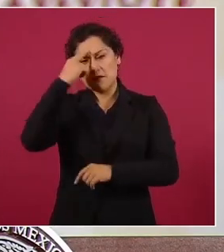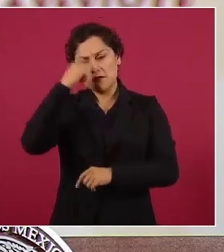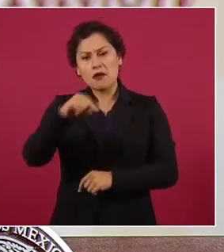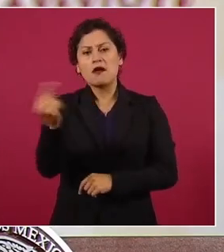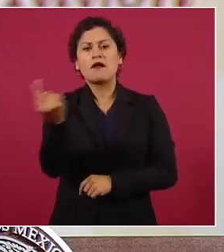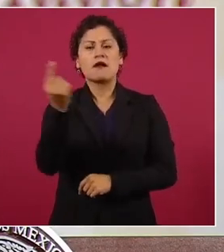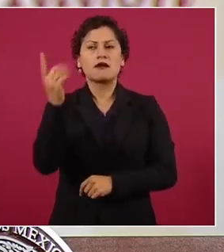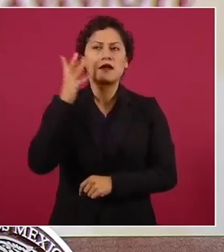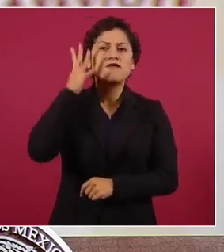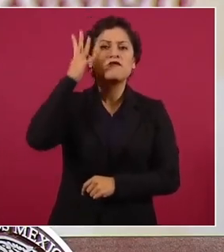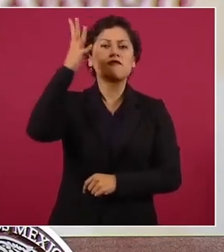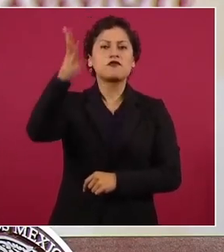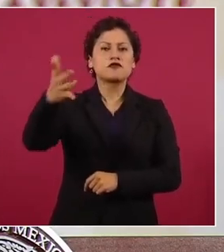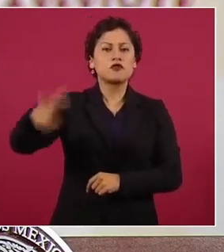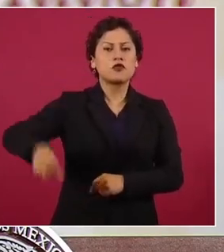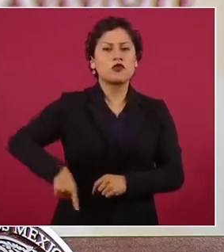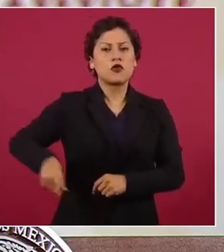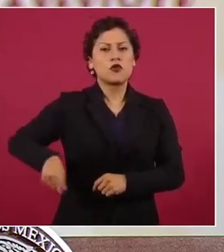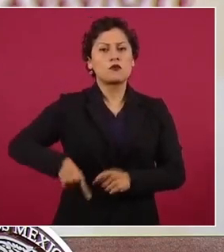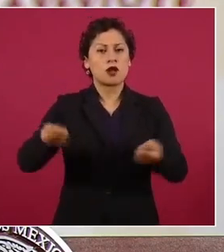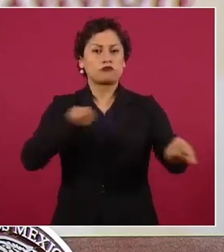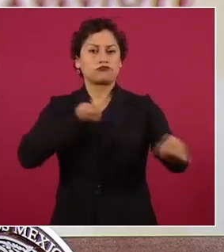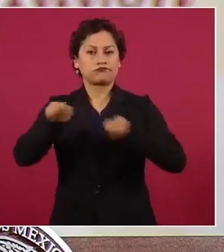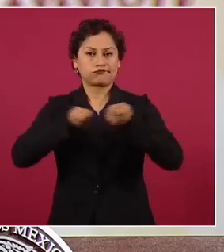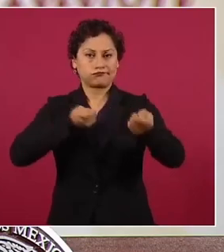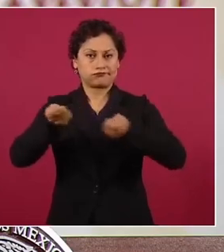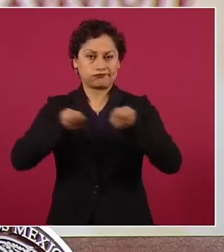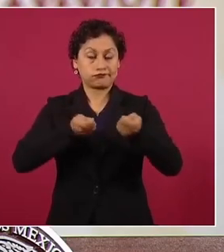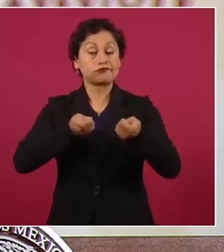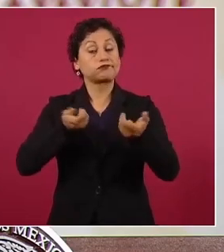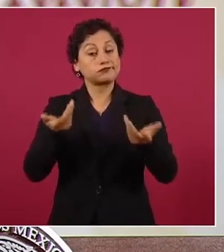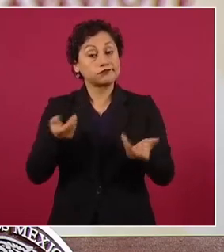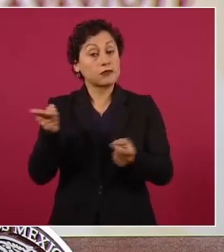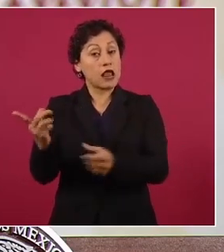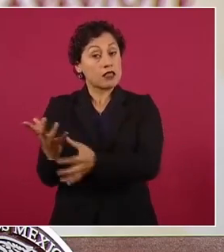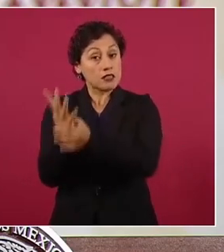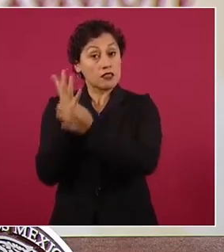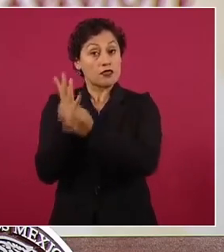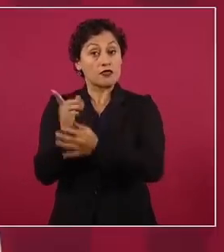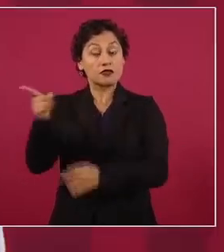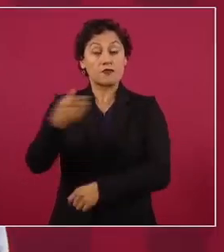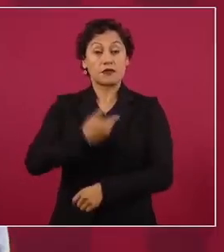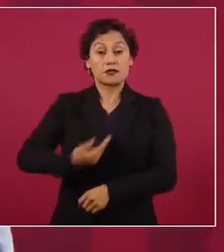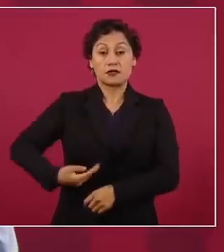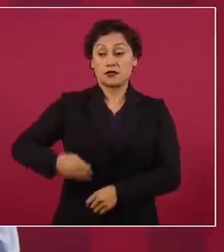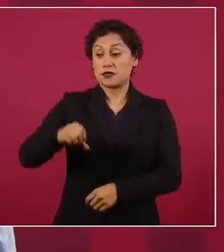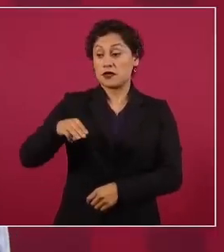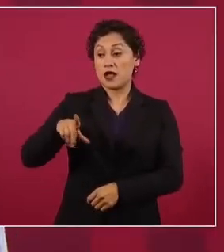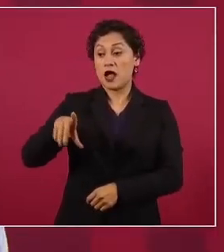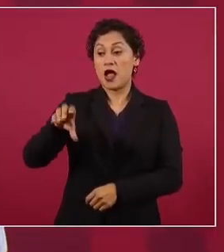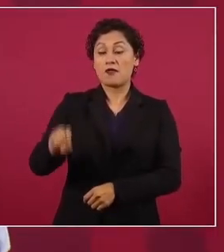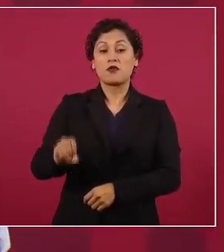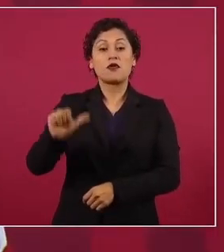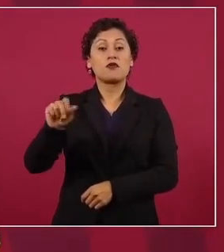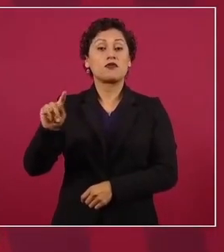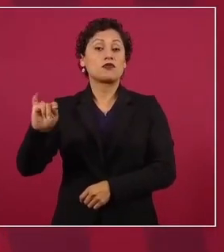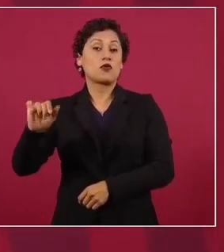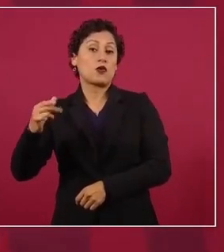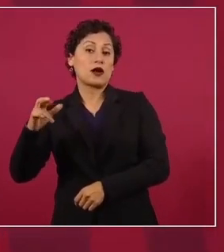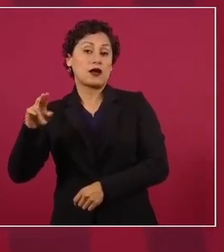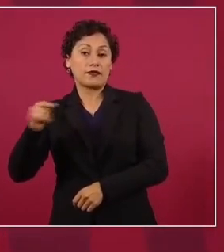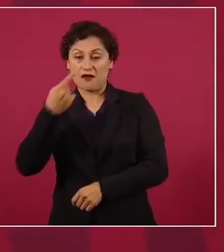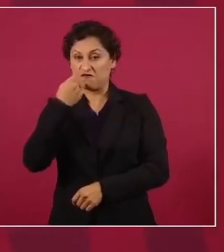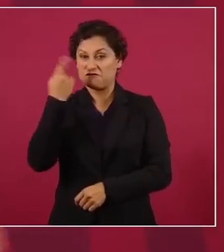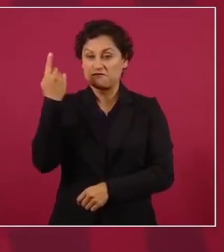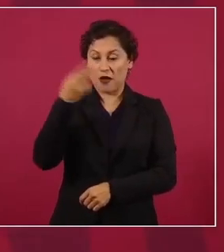democráticos y acusa de autócrata al presidente López Obrador. Ambas afirmaciones son falsas. Por